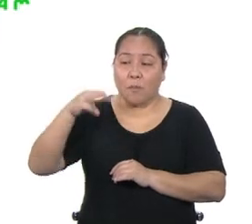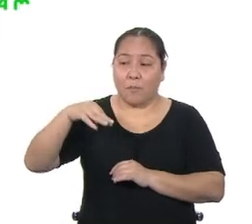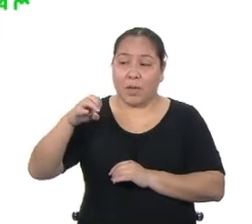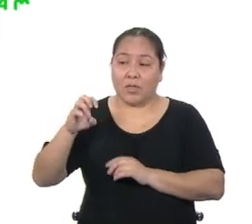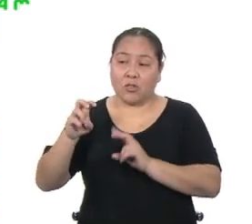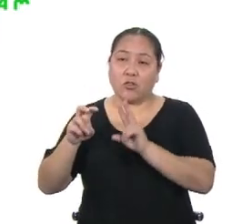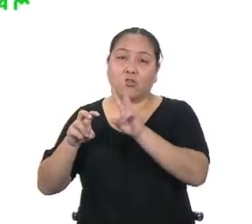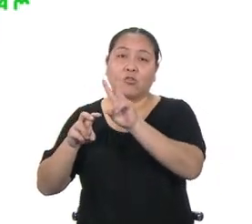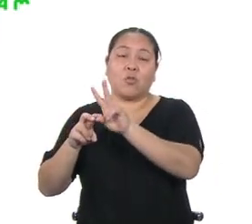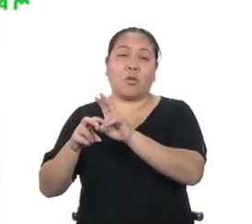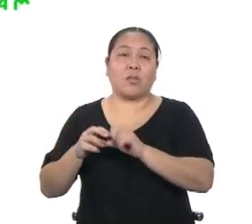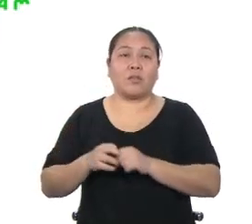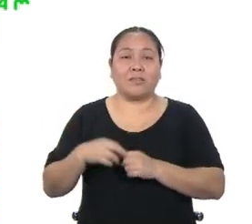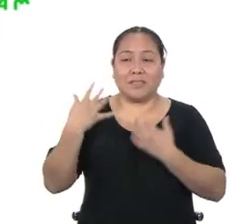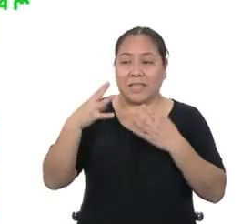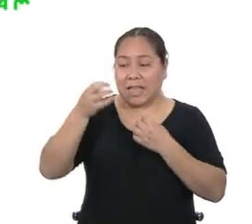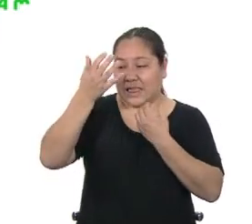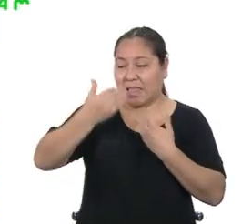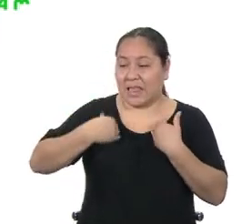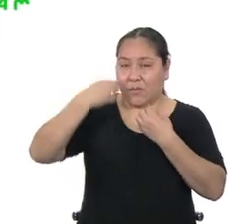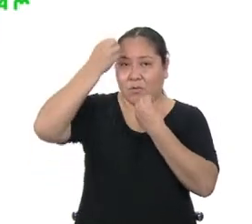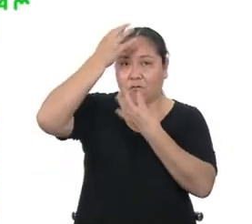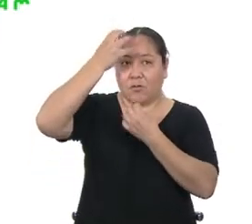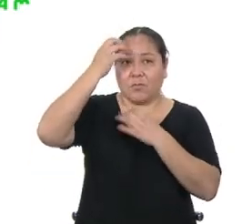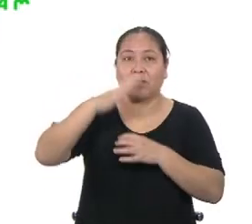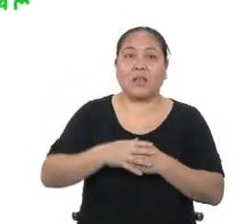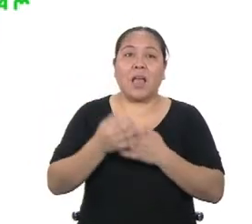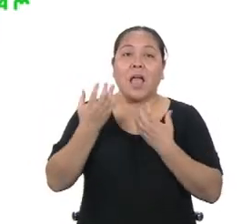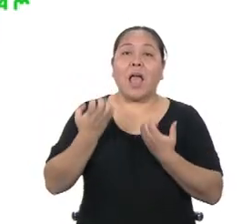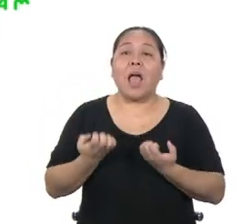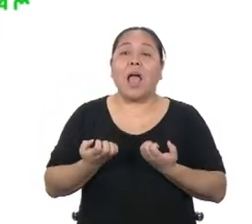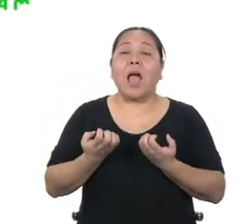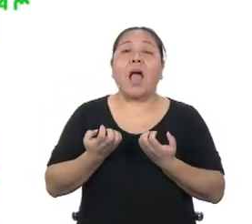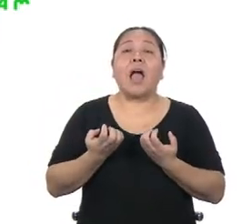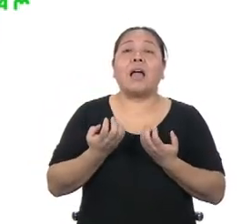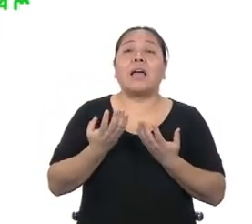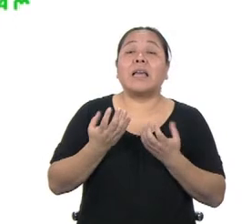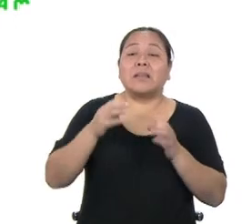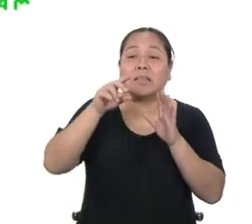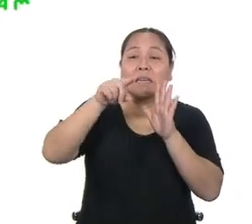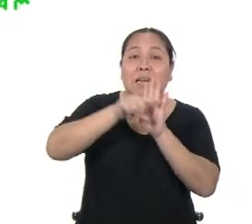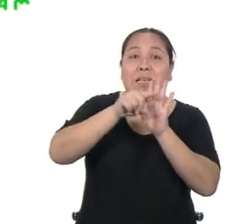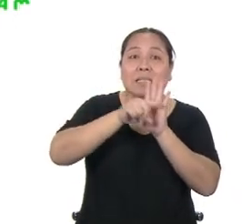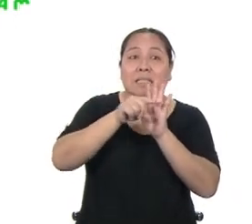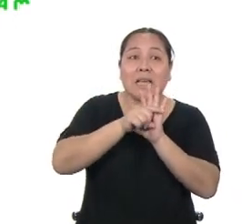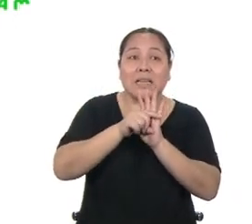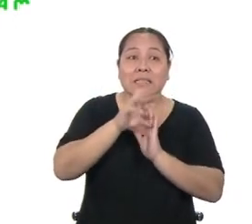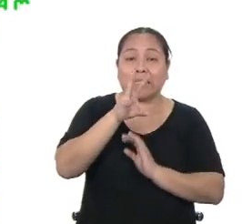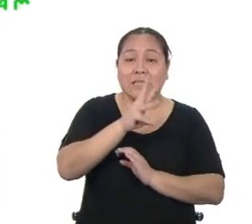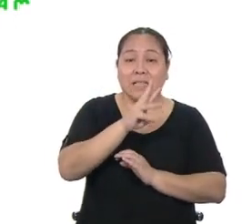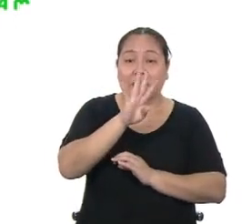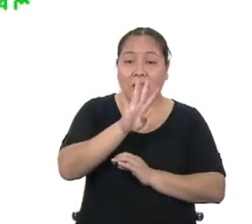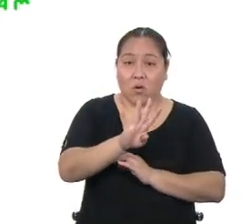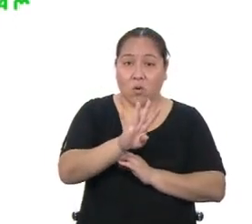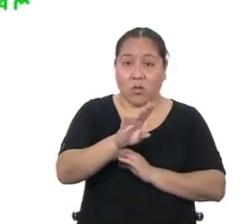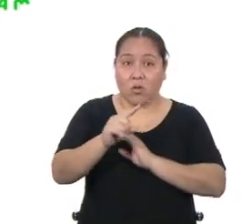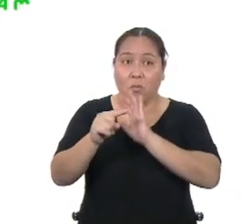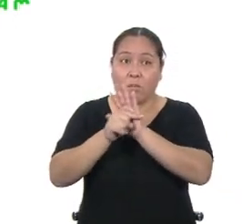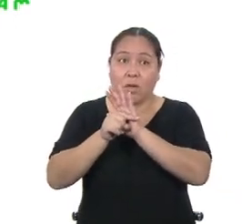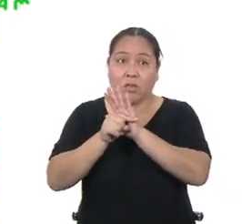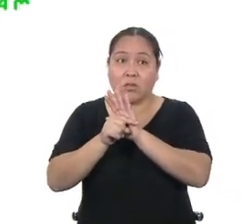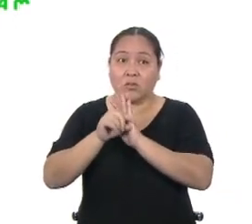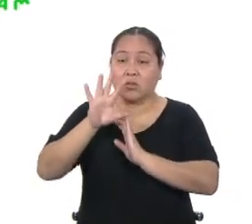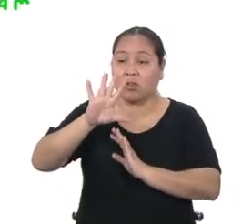Ya tenemos la información completa. Ahora restamos el área del cuadrado, que es 64, menos el área del